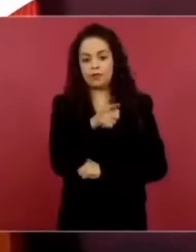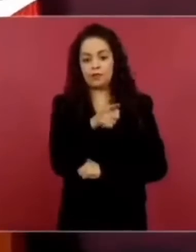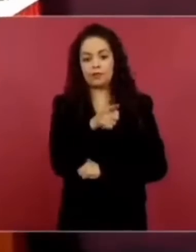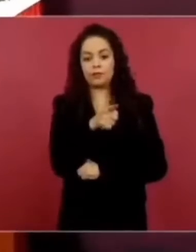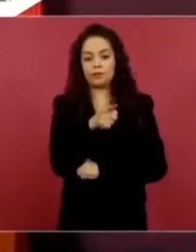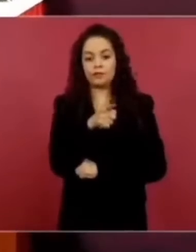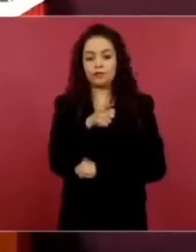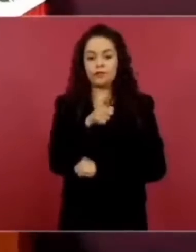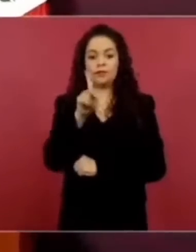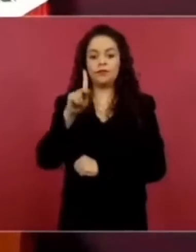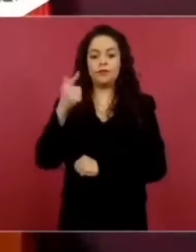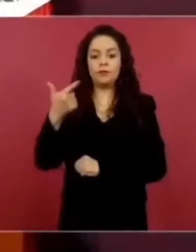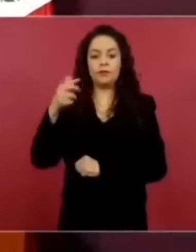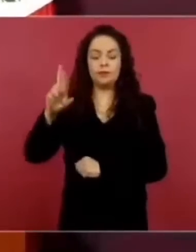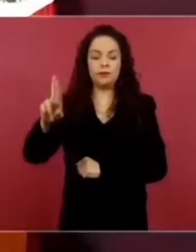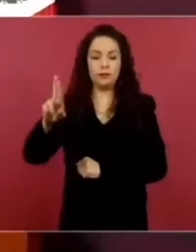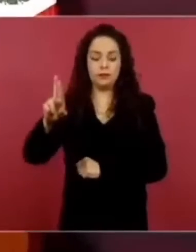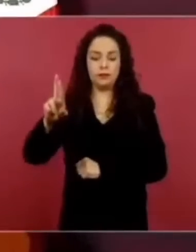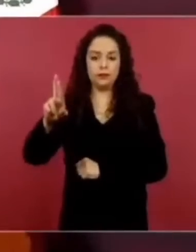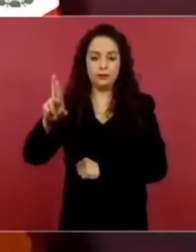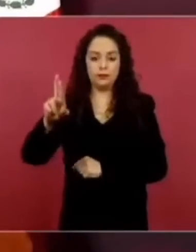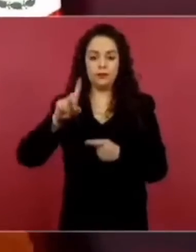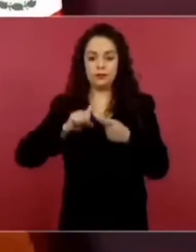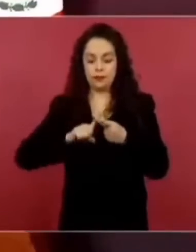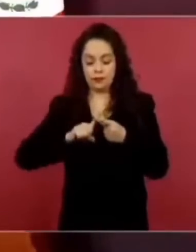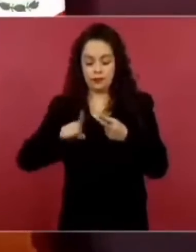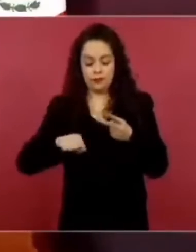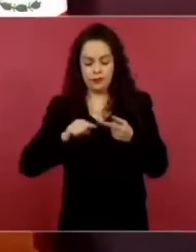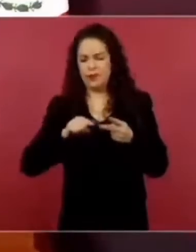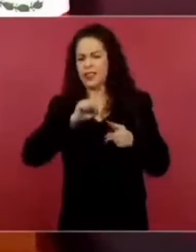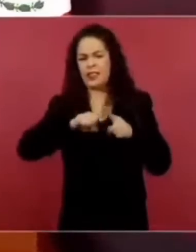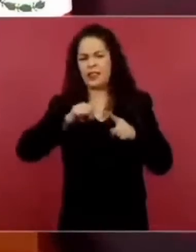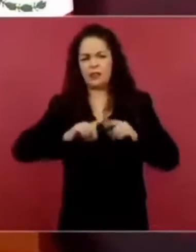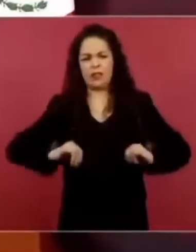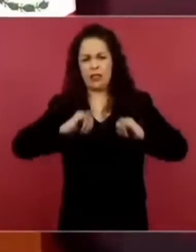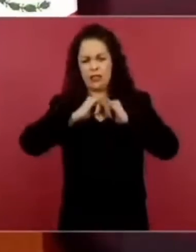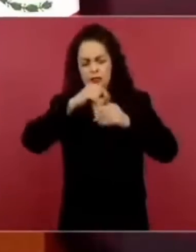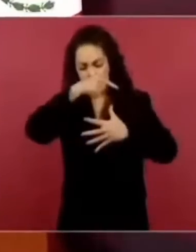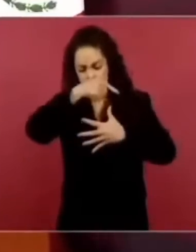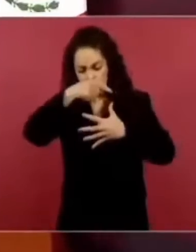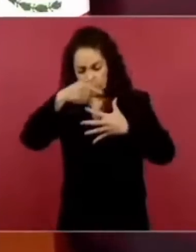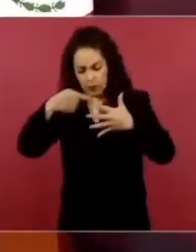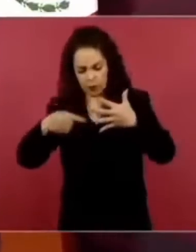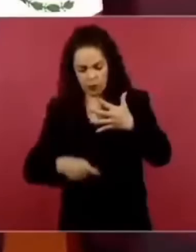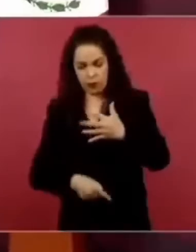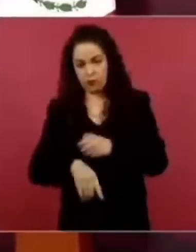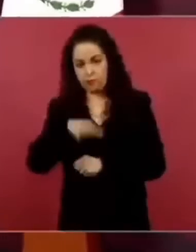General de la República y a todas las instancias pidiendo